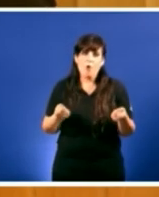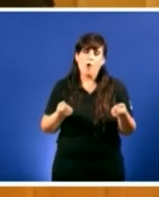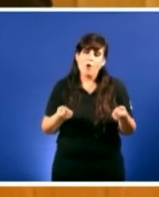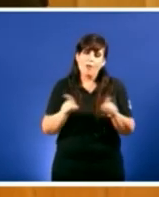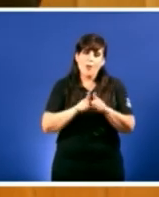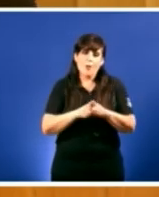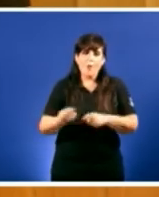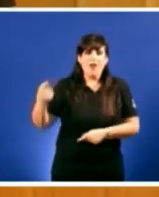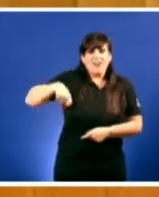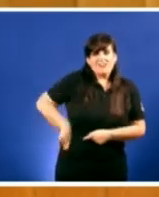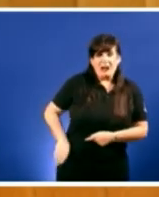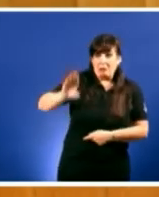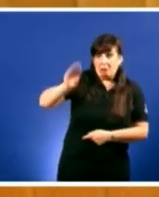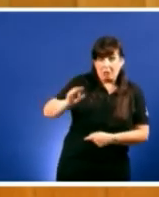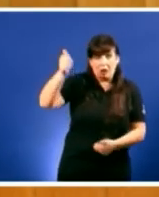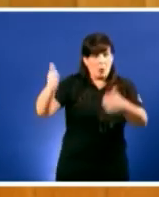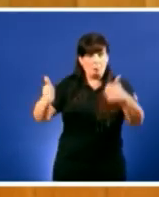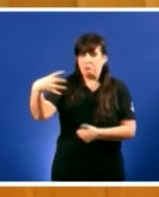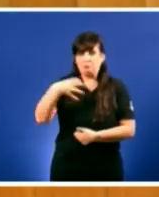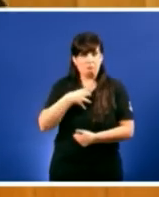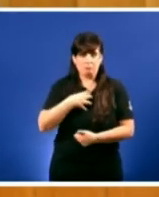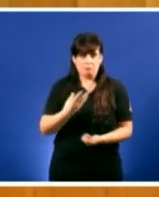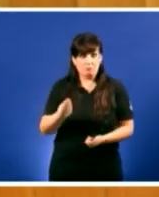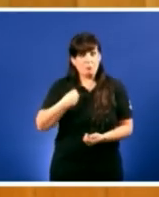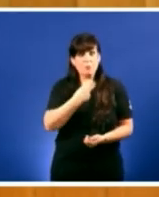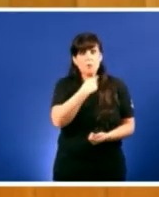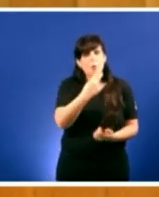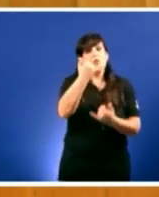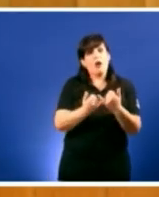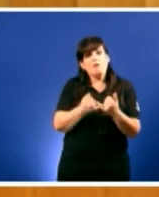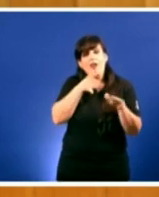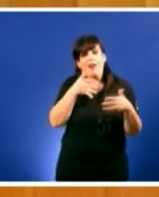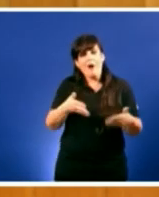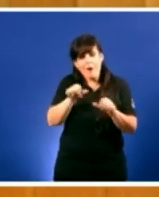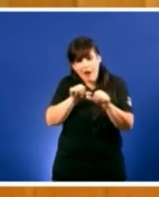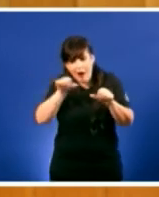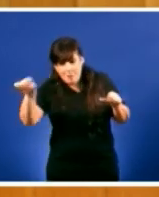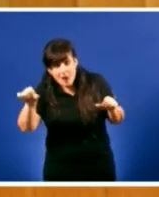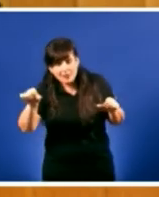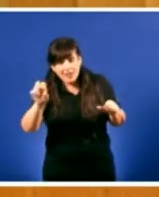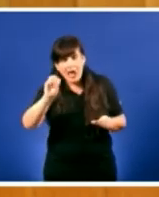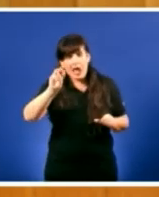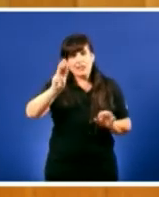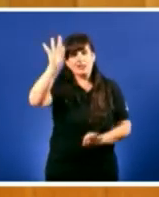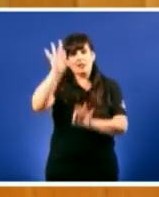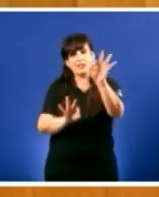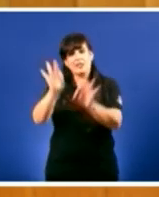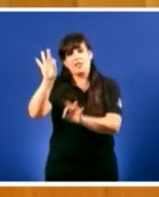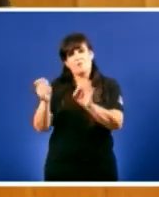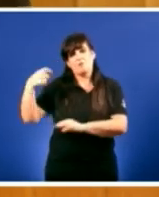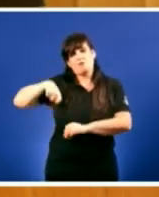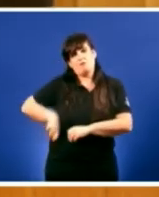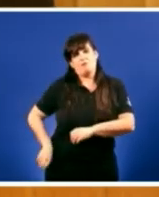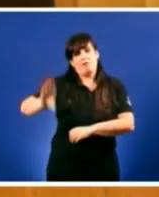isto foi o que dixo o señor Fijo e dende aquela os custos salariais baixaron un 13% máis que a media do